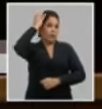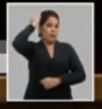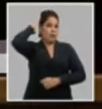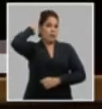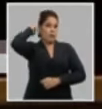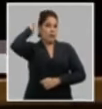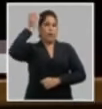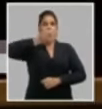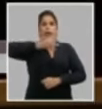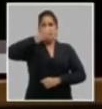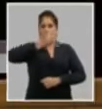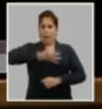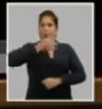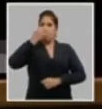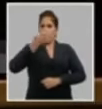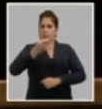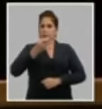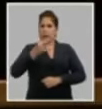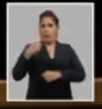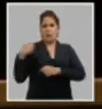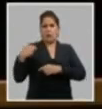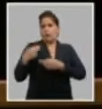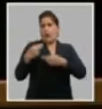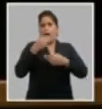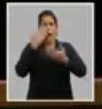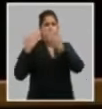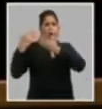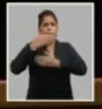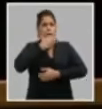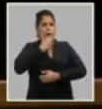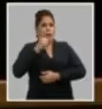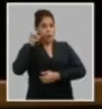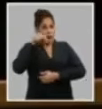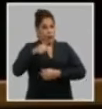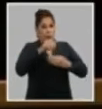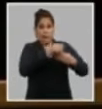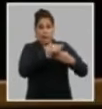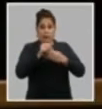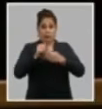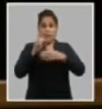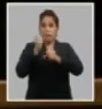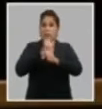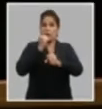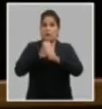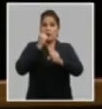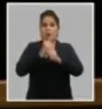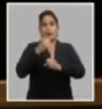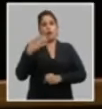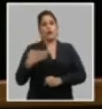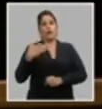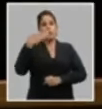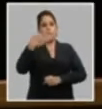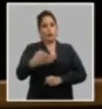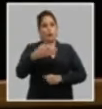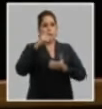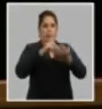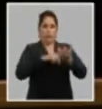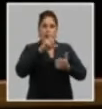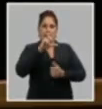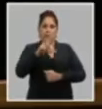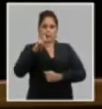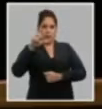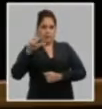expresión del legado de la generación histórica y guía para el trabajo futuro de la organización